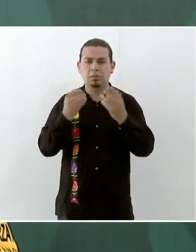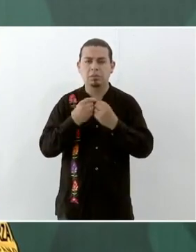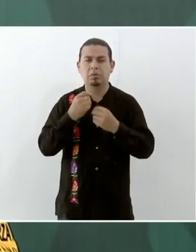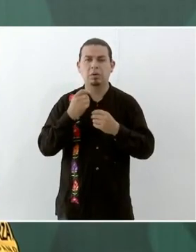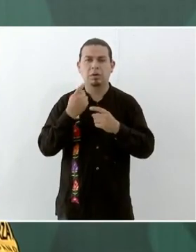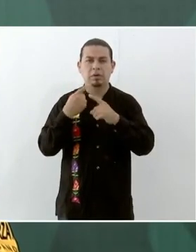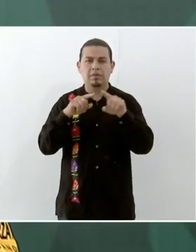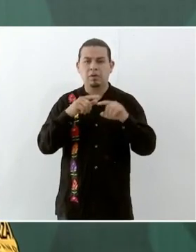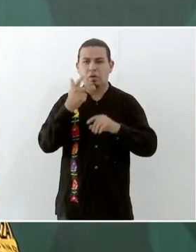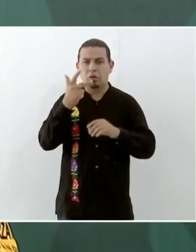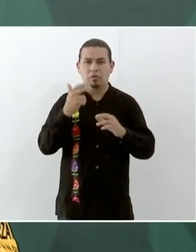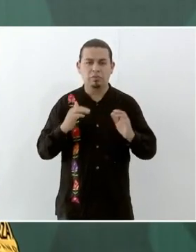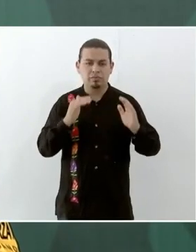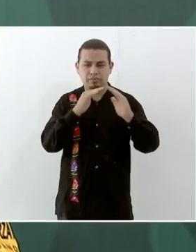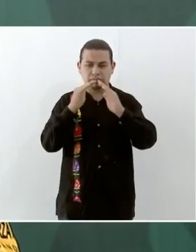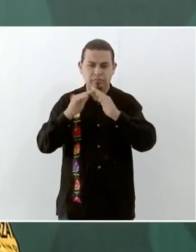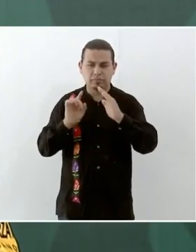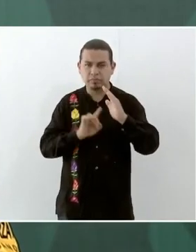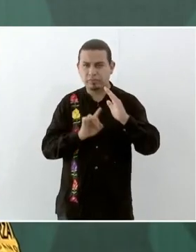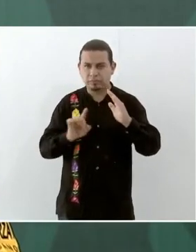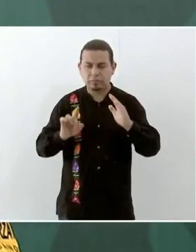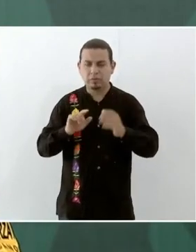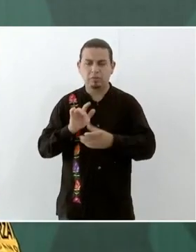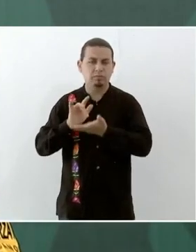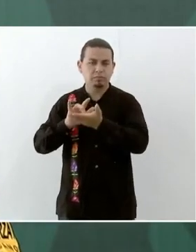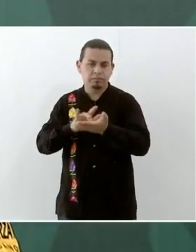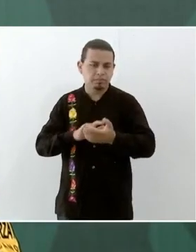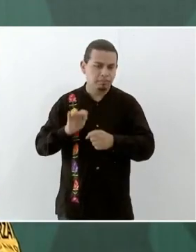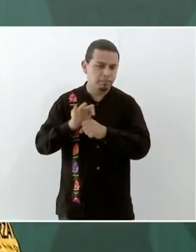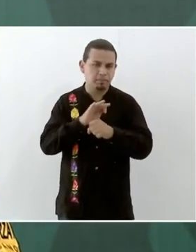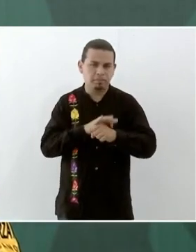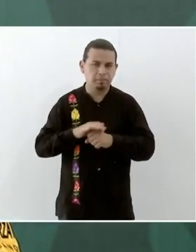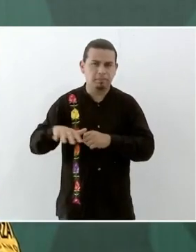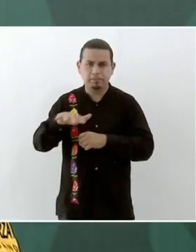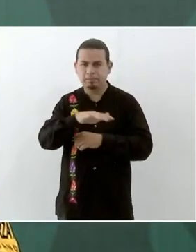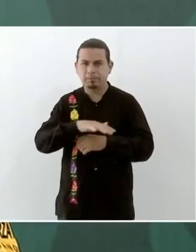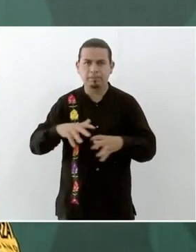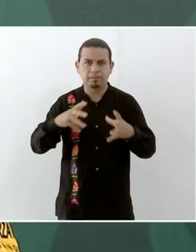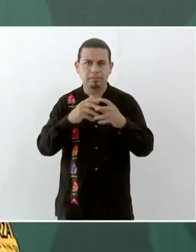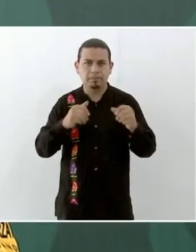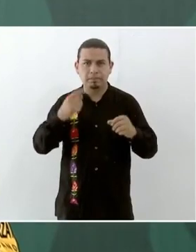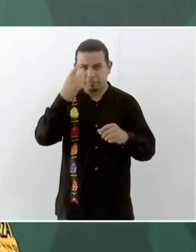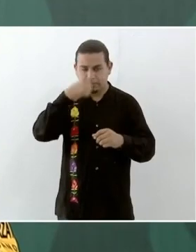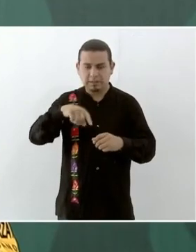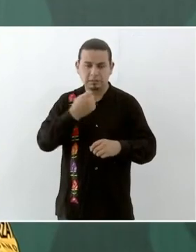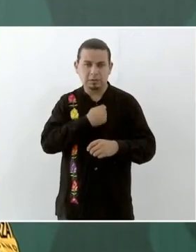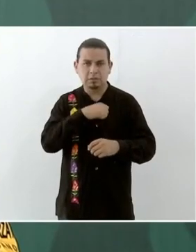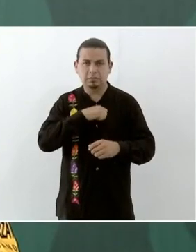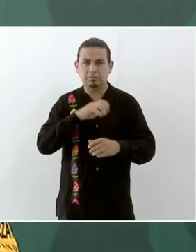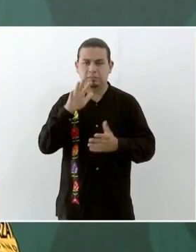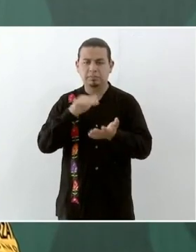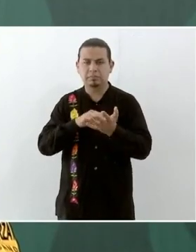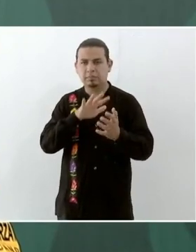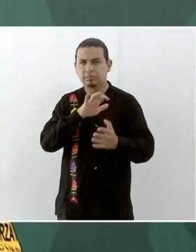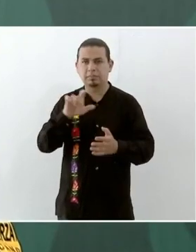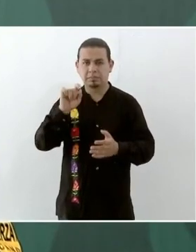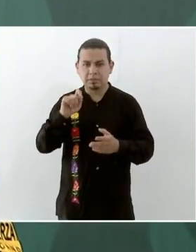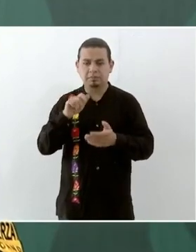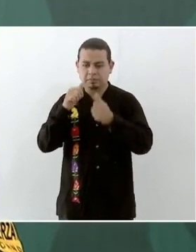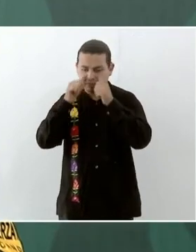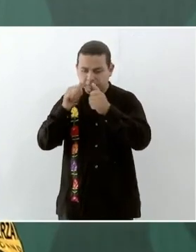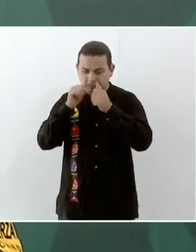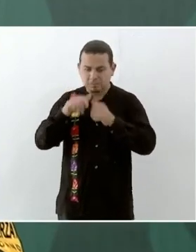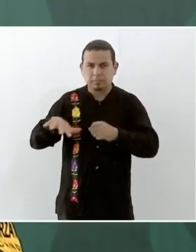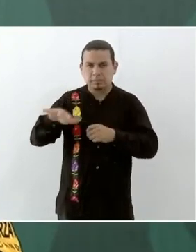ocho refugios con 1.205 personas que han estado siendo atendidas por el personal de salud, 5.520